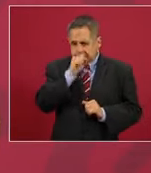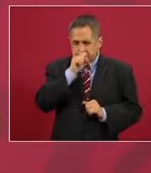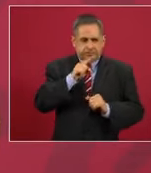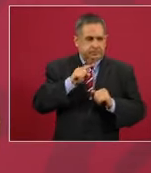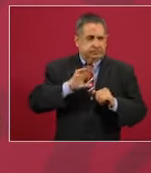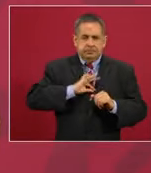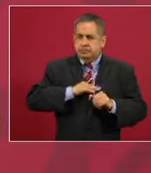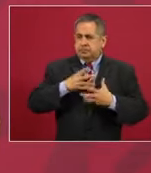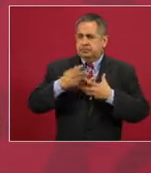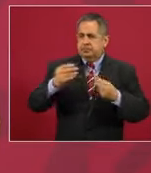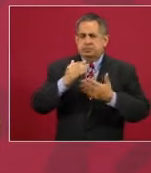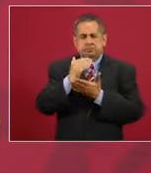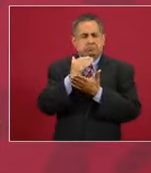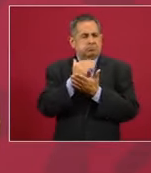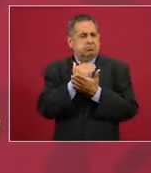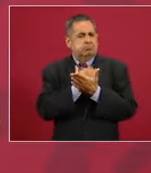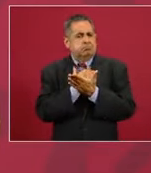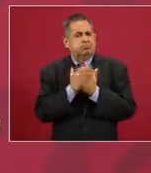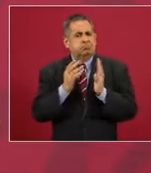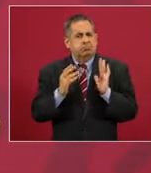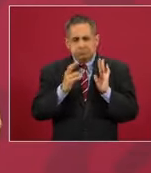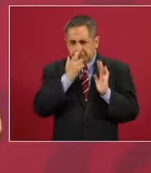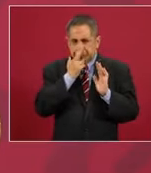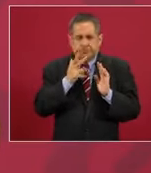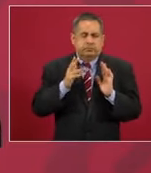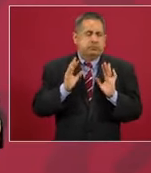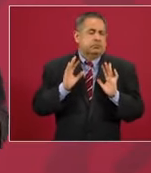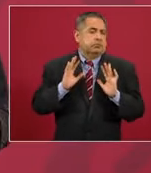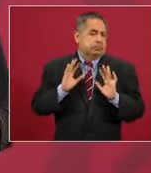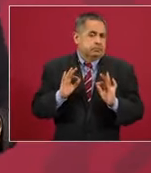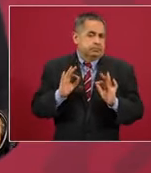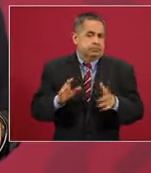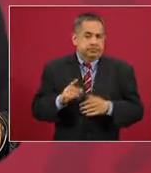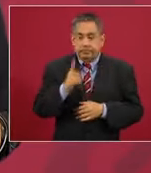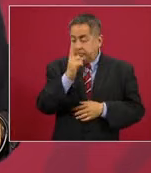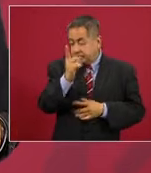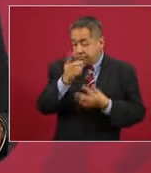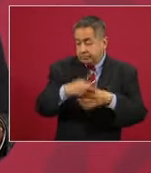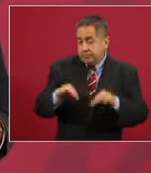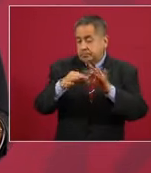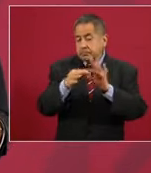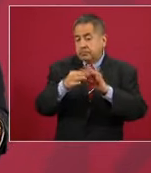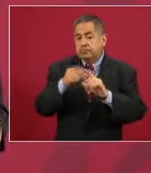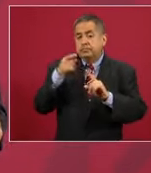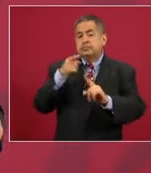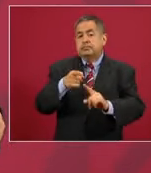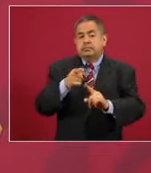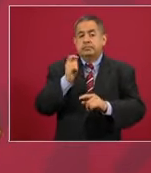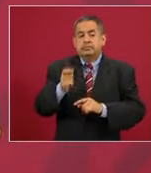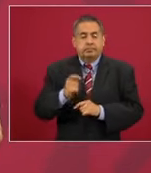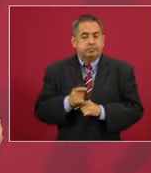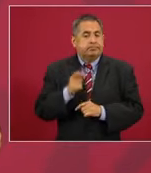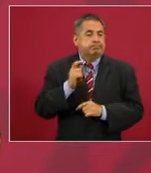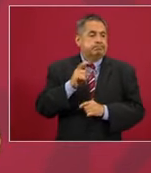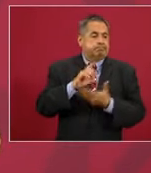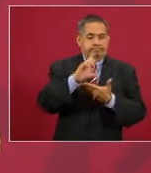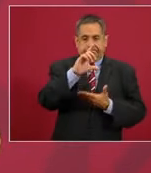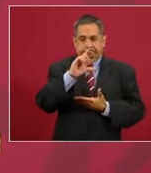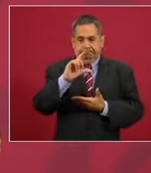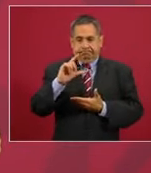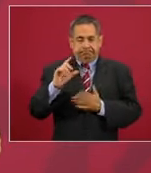contagios y lo que nos importa más, hay una disminución